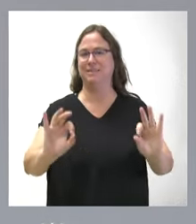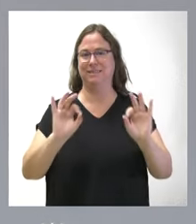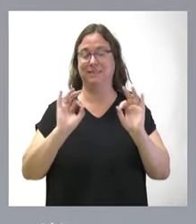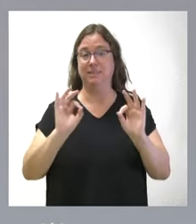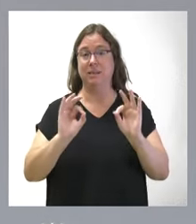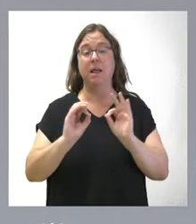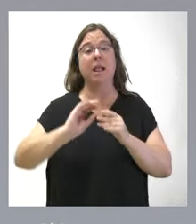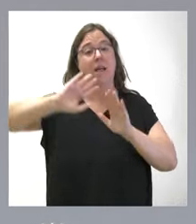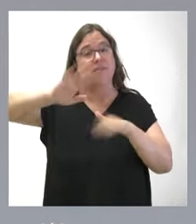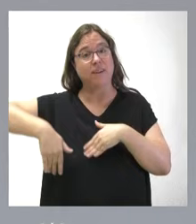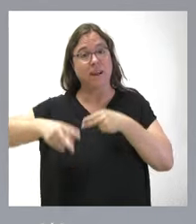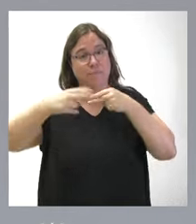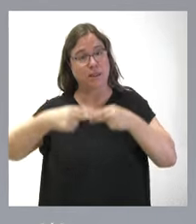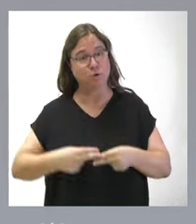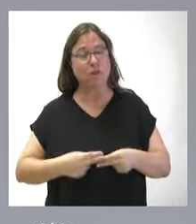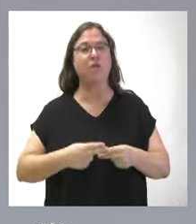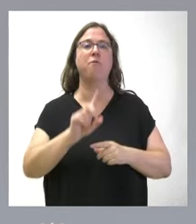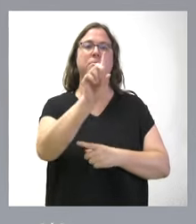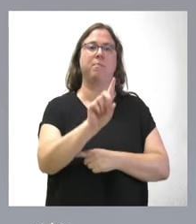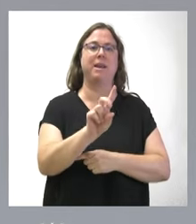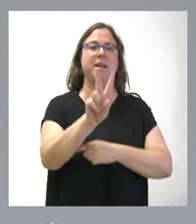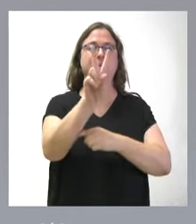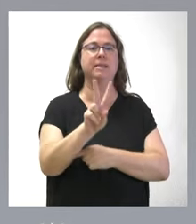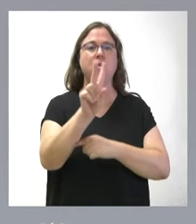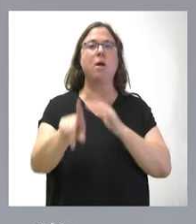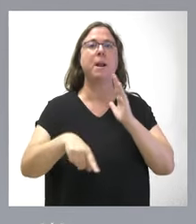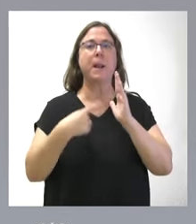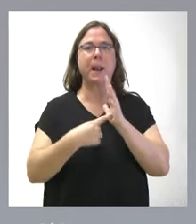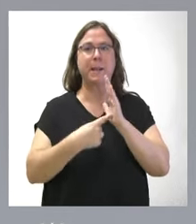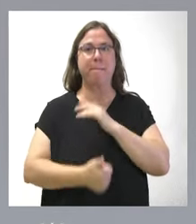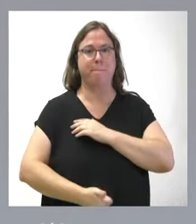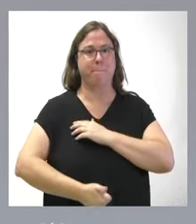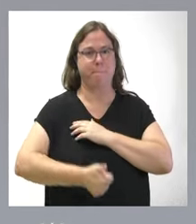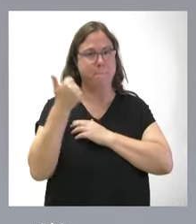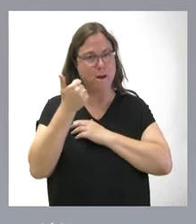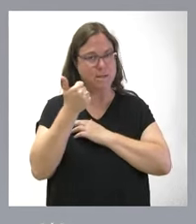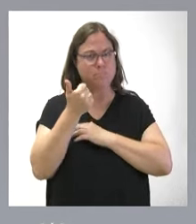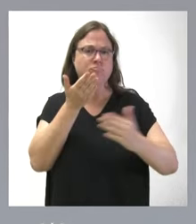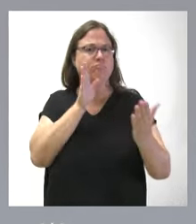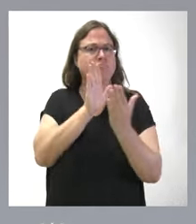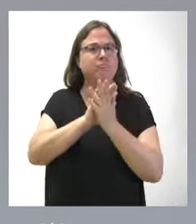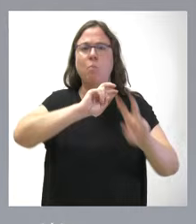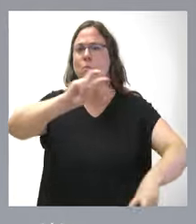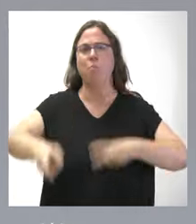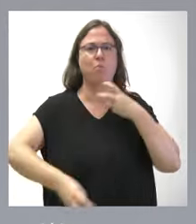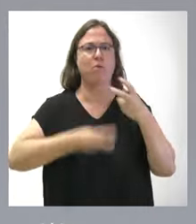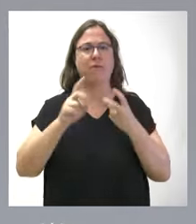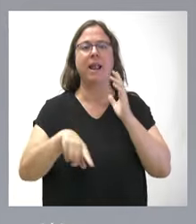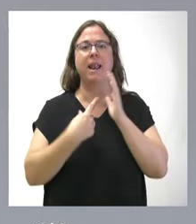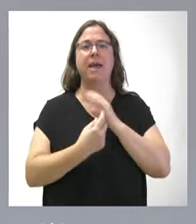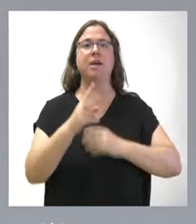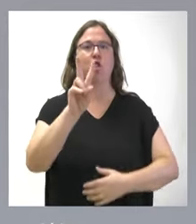las disposiciones finales primera y segunda esta ley va más allá y afronta la modificación de dos leyes